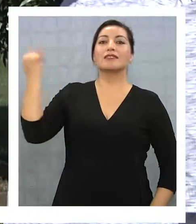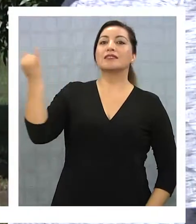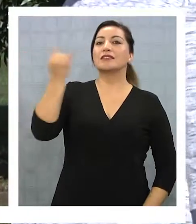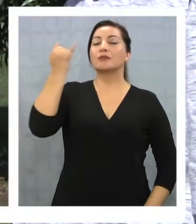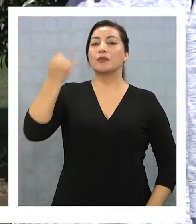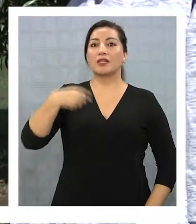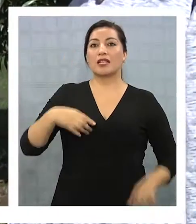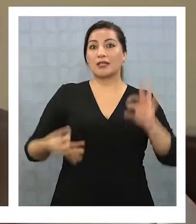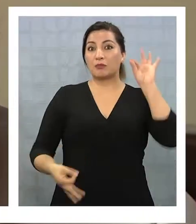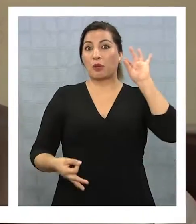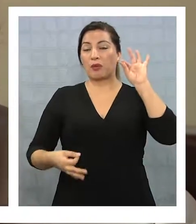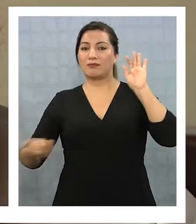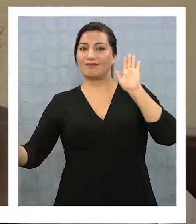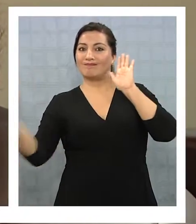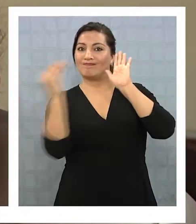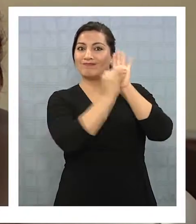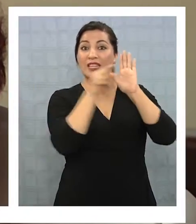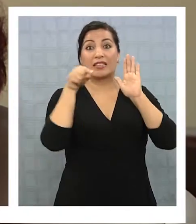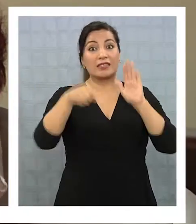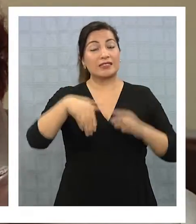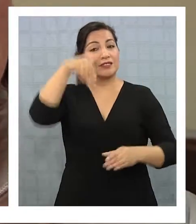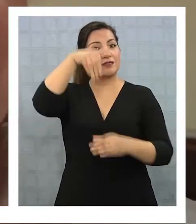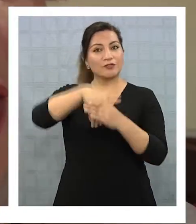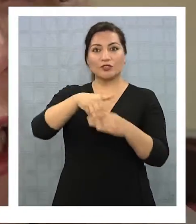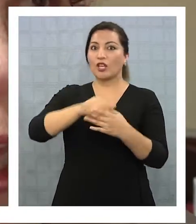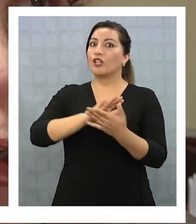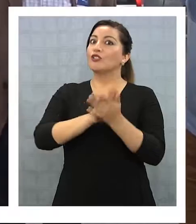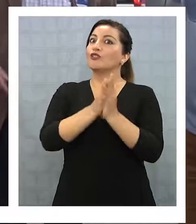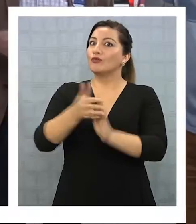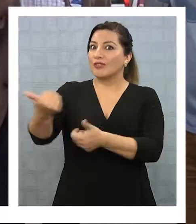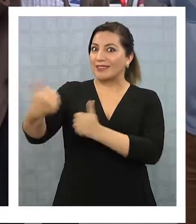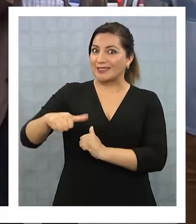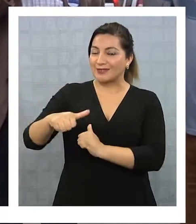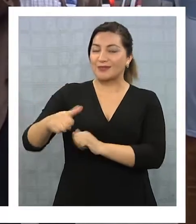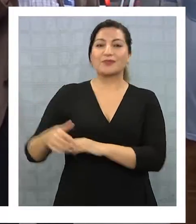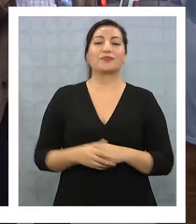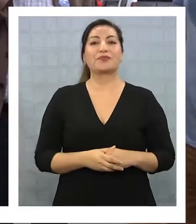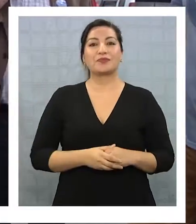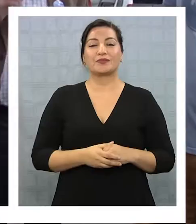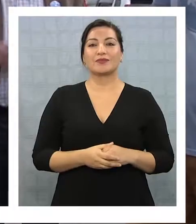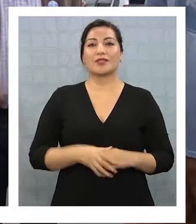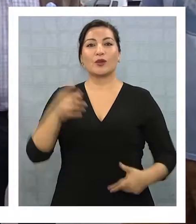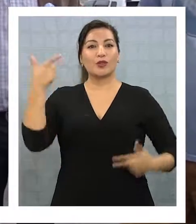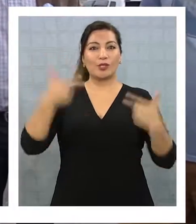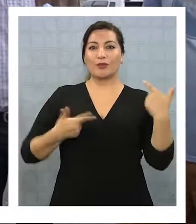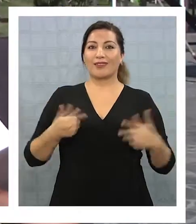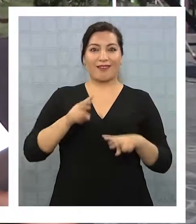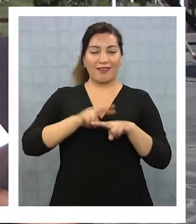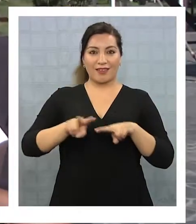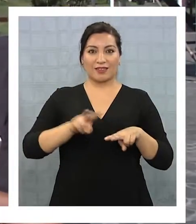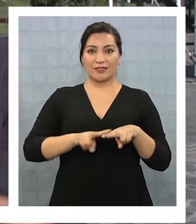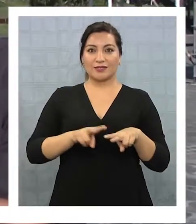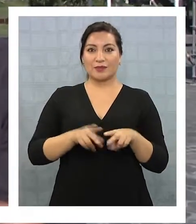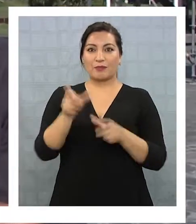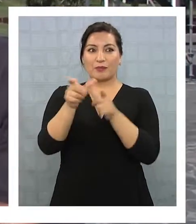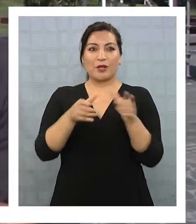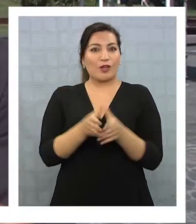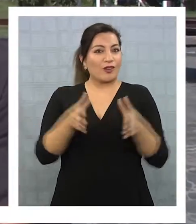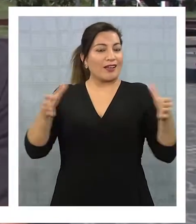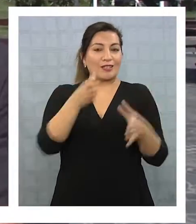papeleta, por lo que afrontar esta elección será toda una tarea. Cuando la política está hecha para los grandes grupos